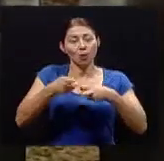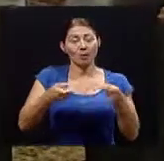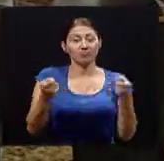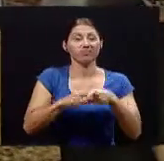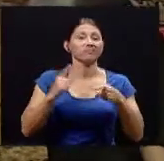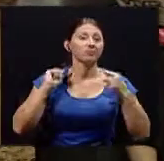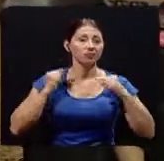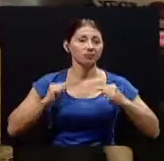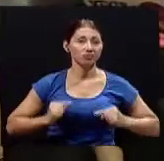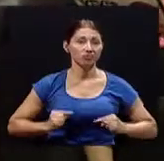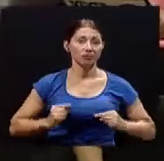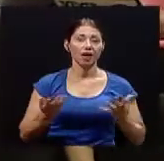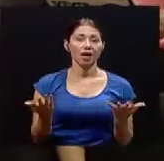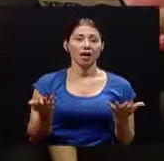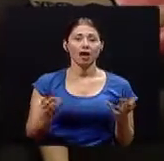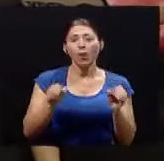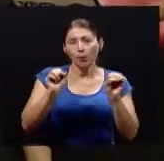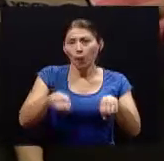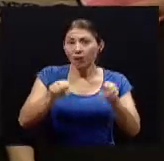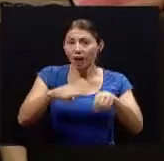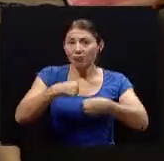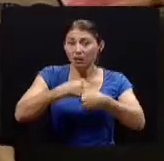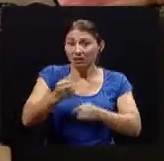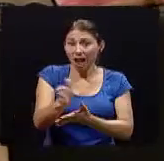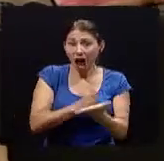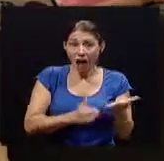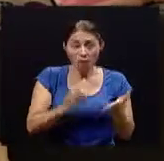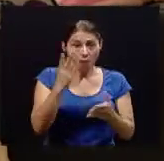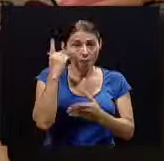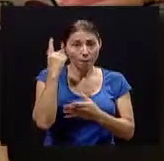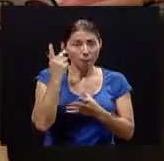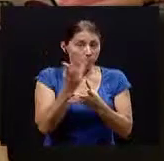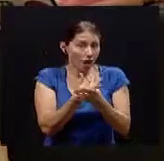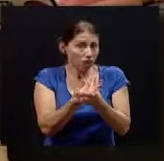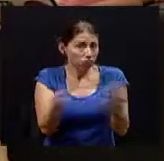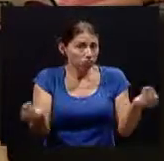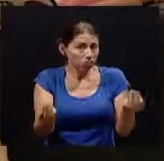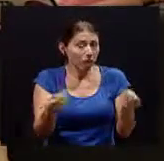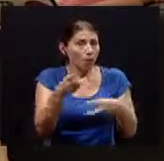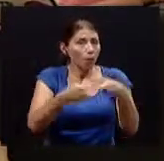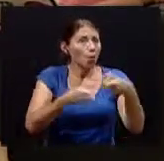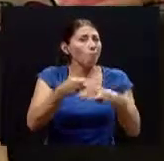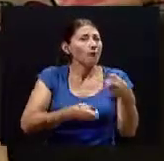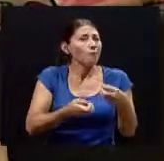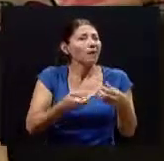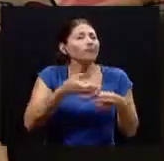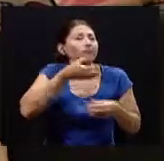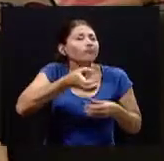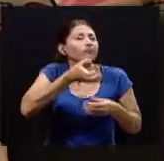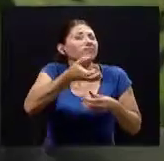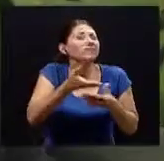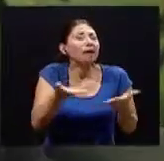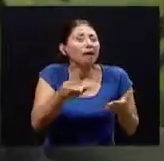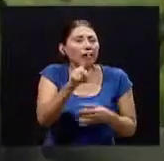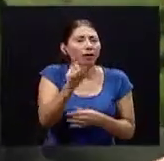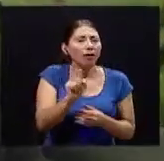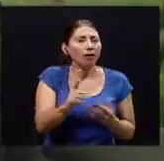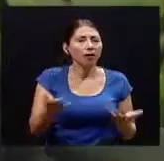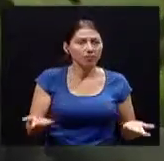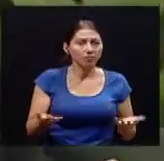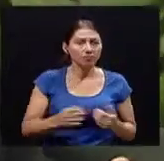recomendaría para poder prevenir? efectivamente hay cositas muy pequeñas muy simples muy baratas que